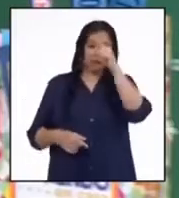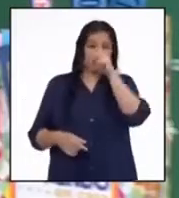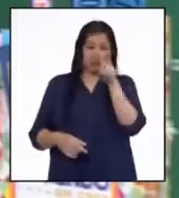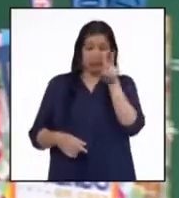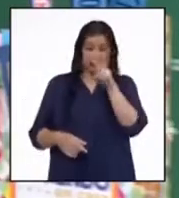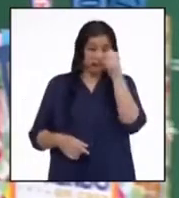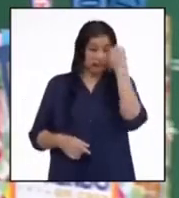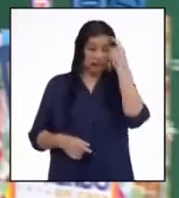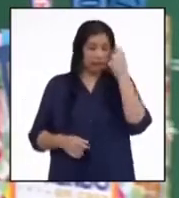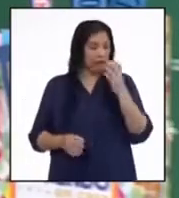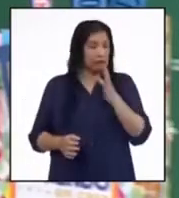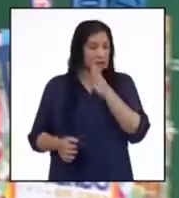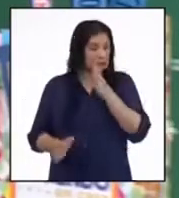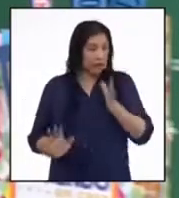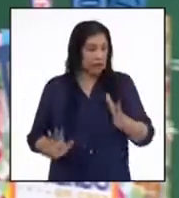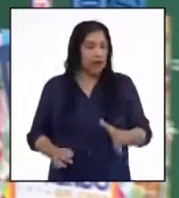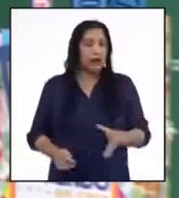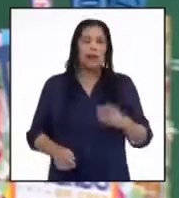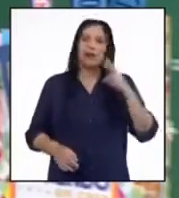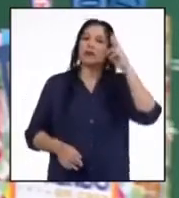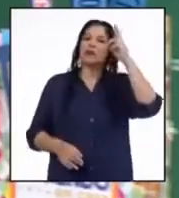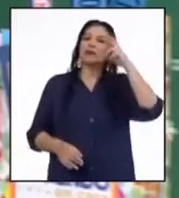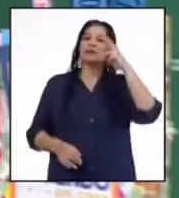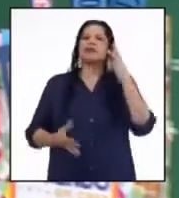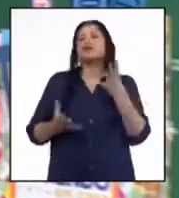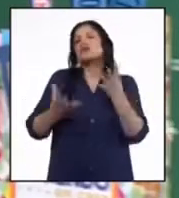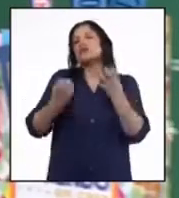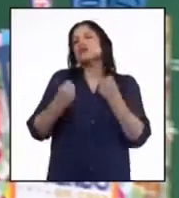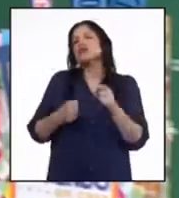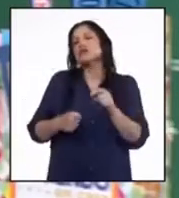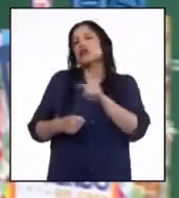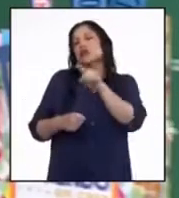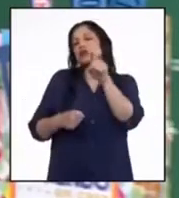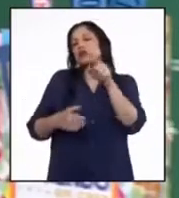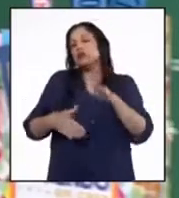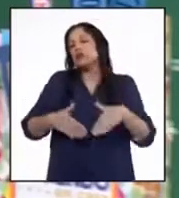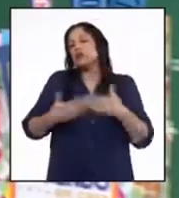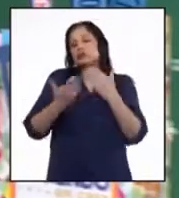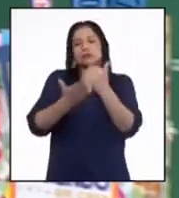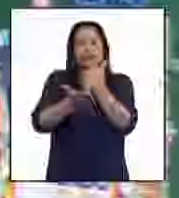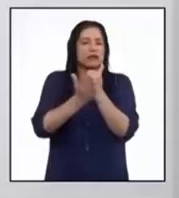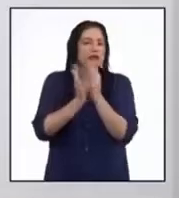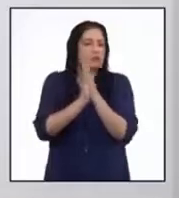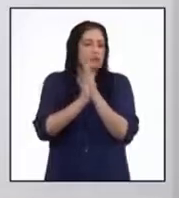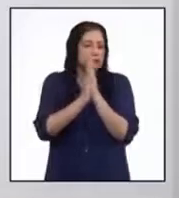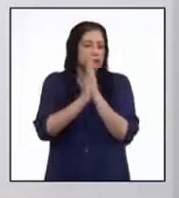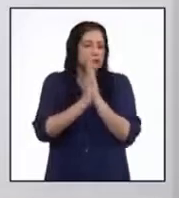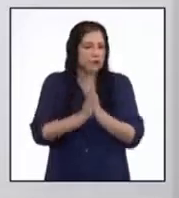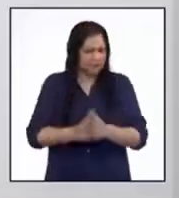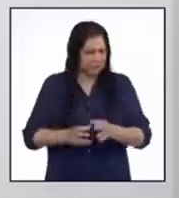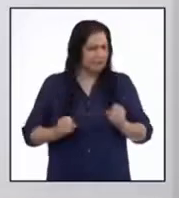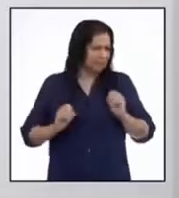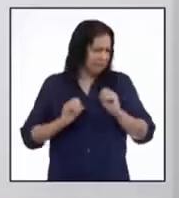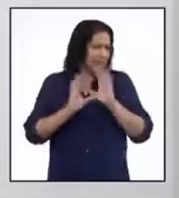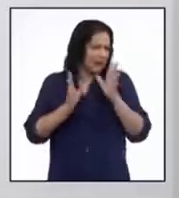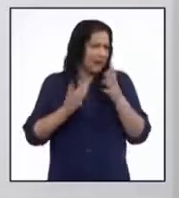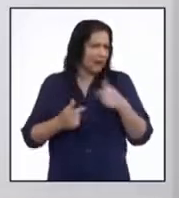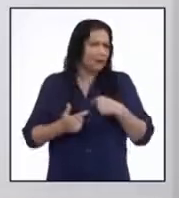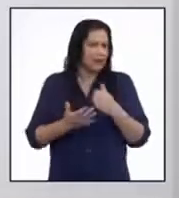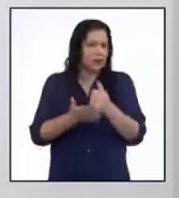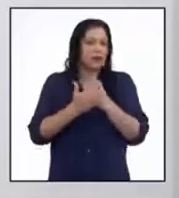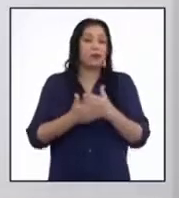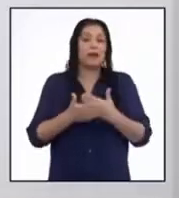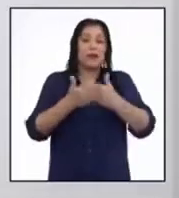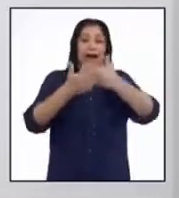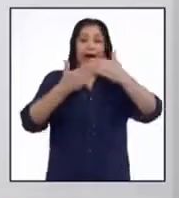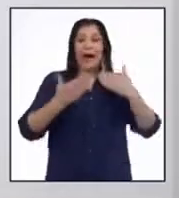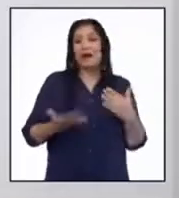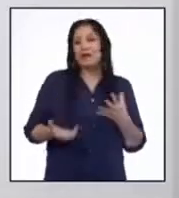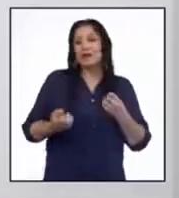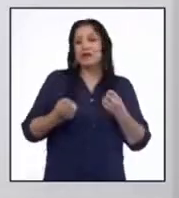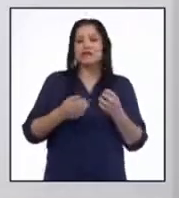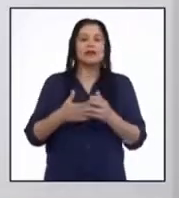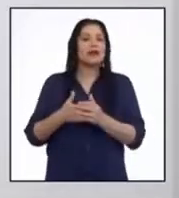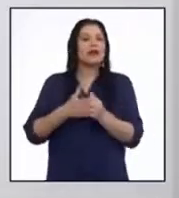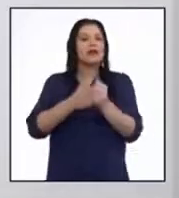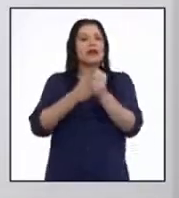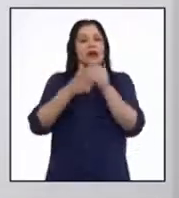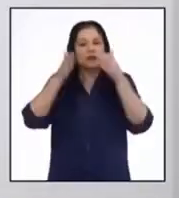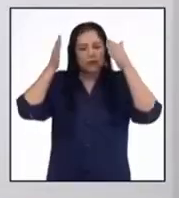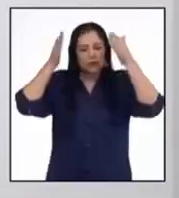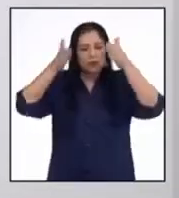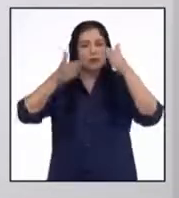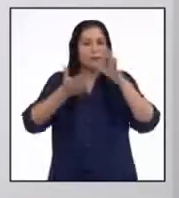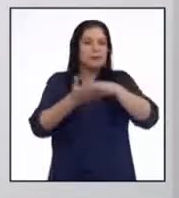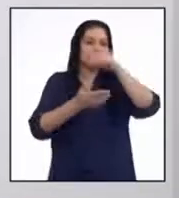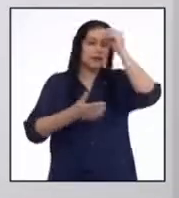lectura e interpretación. Por ello, quisiera que usted nos pueda ayudar, por favor. Por supuesto. Previamente quisiera orientar nuestros